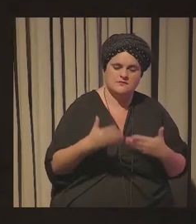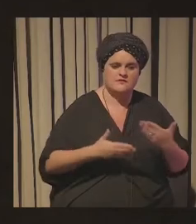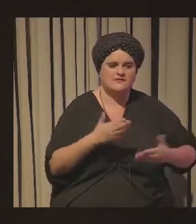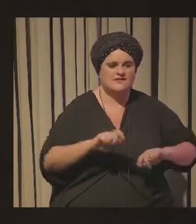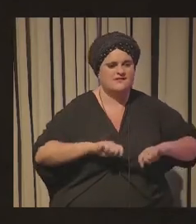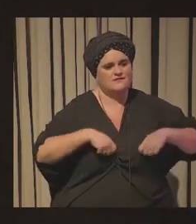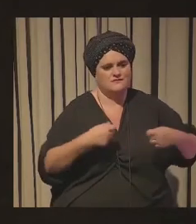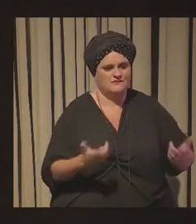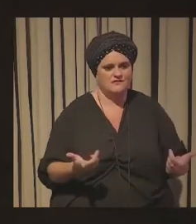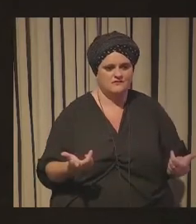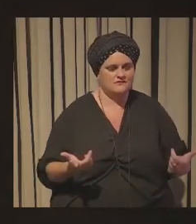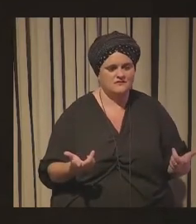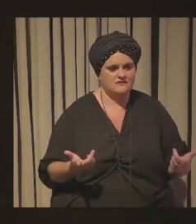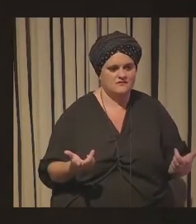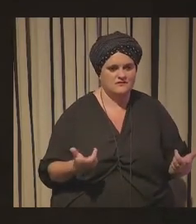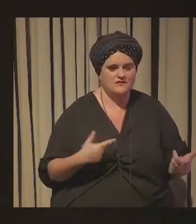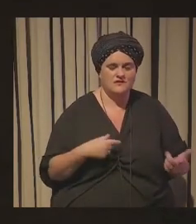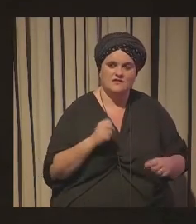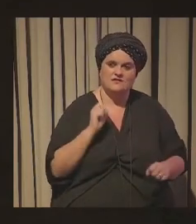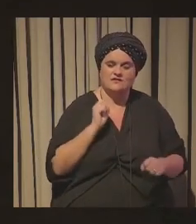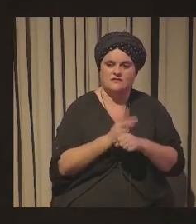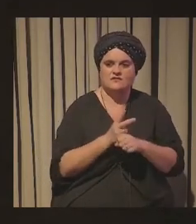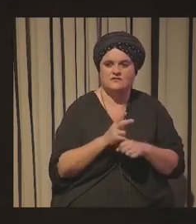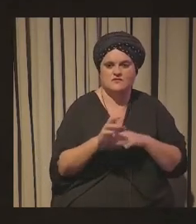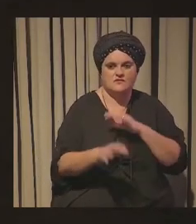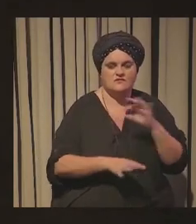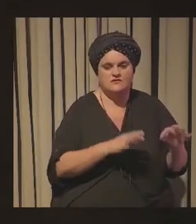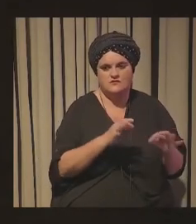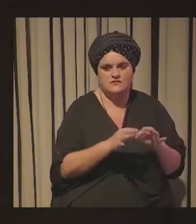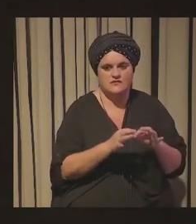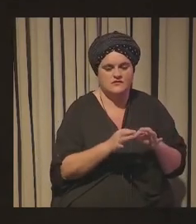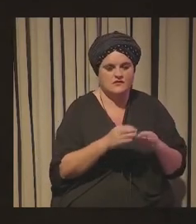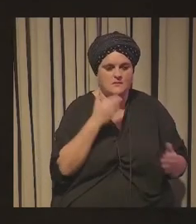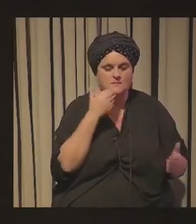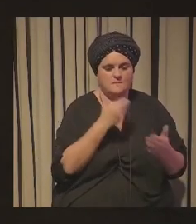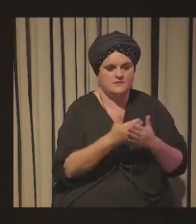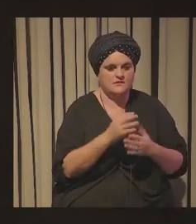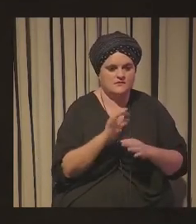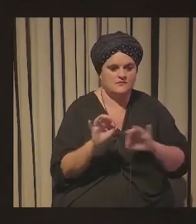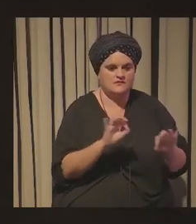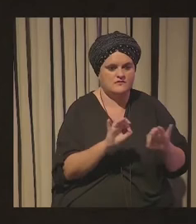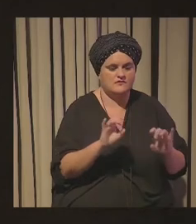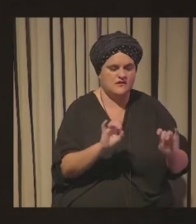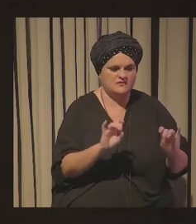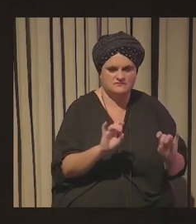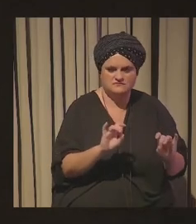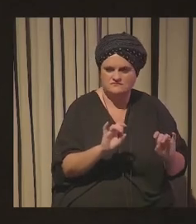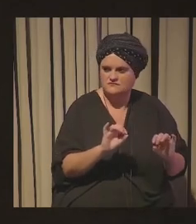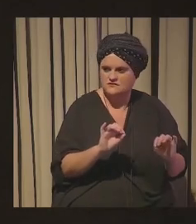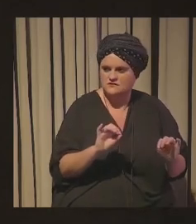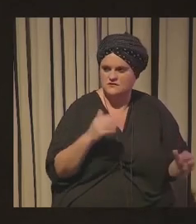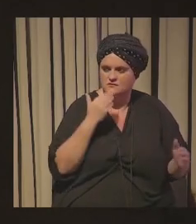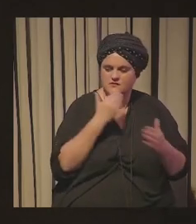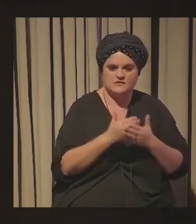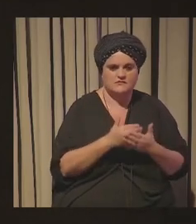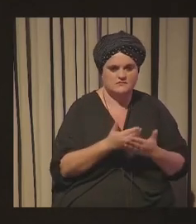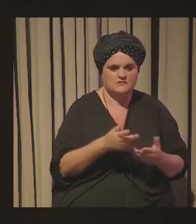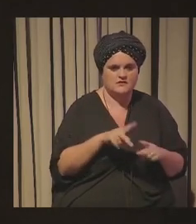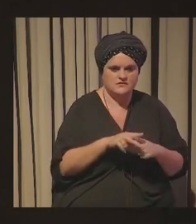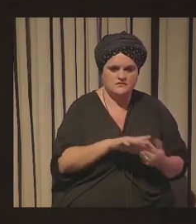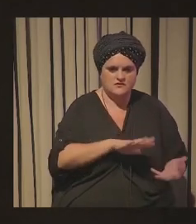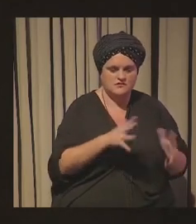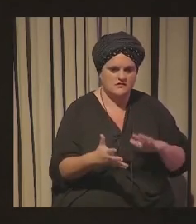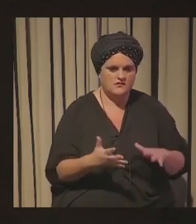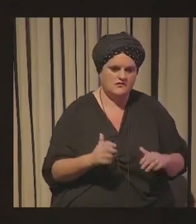muchas de estas muchos retos estratégicos en la organización ya piden este tipo de herramientas vamos a incorporarla y creo que